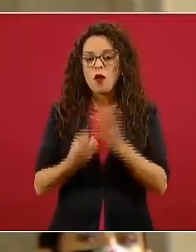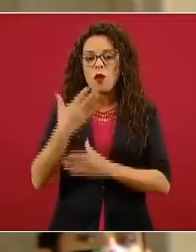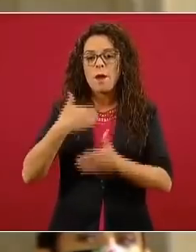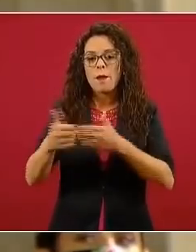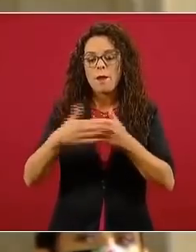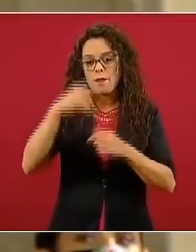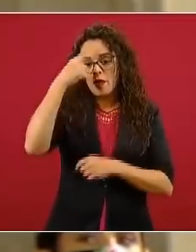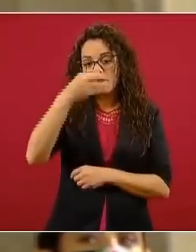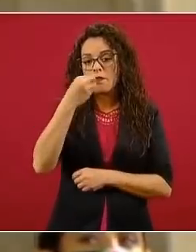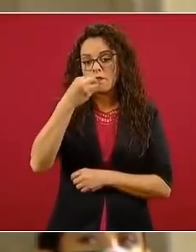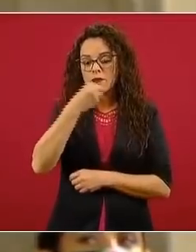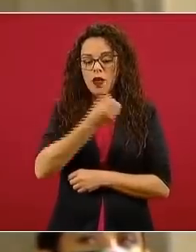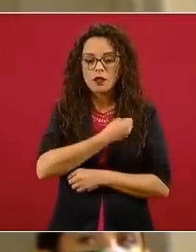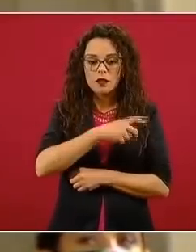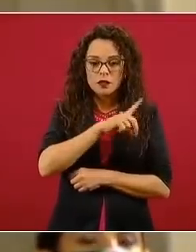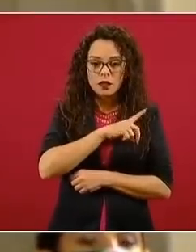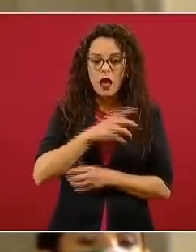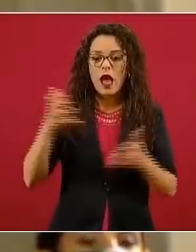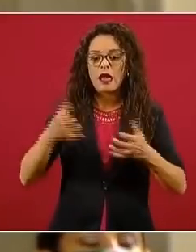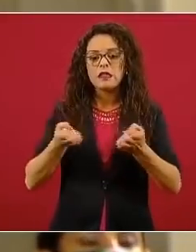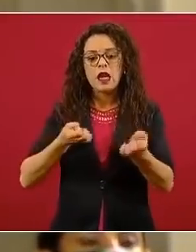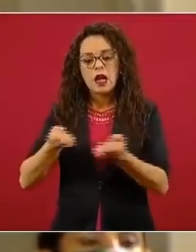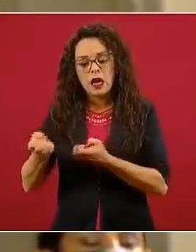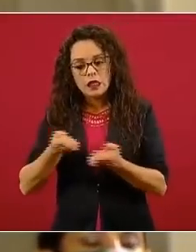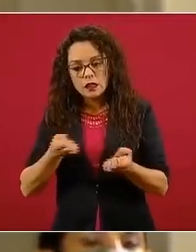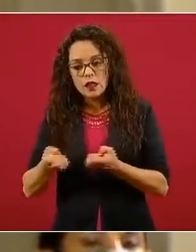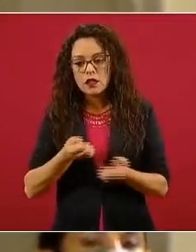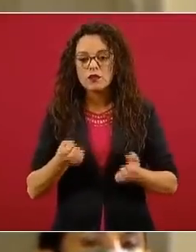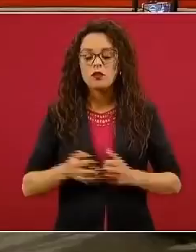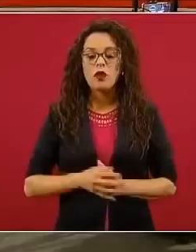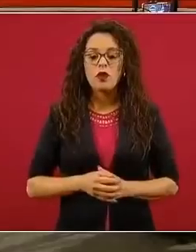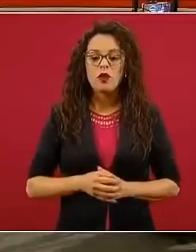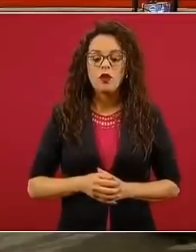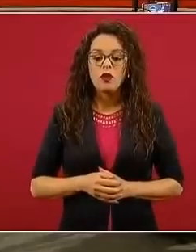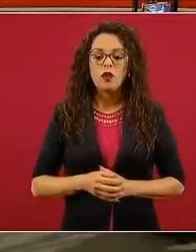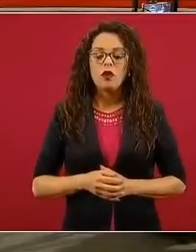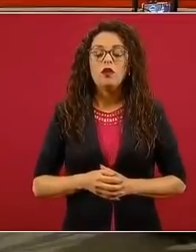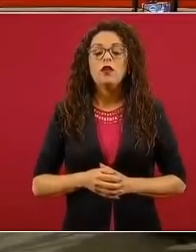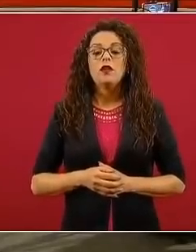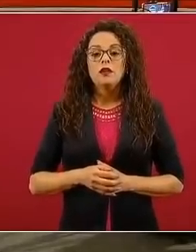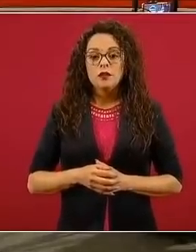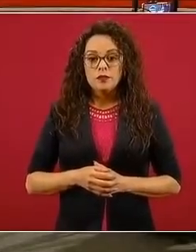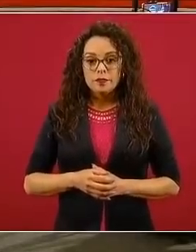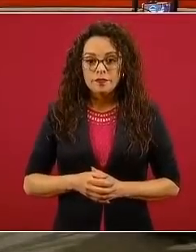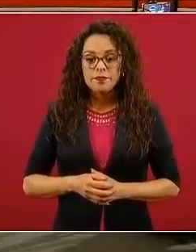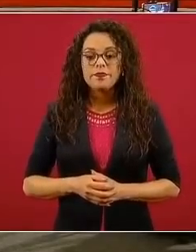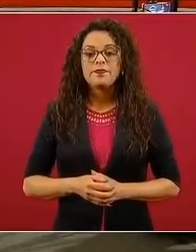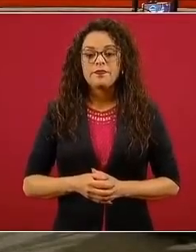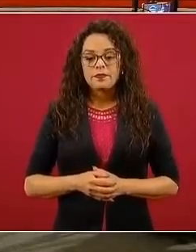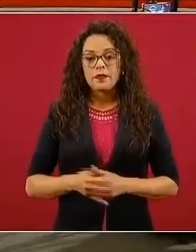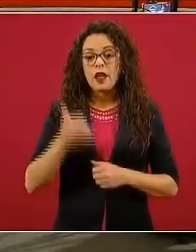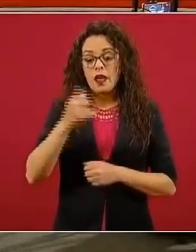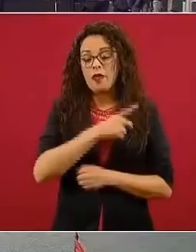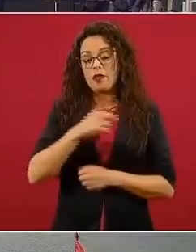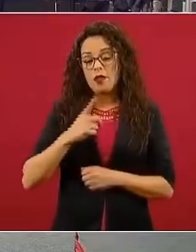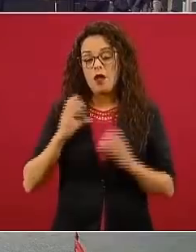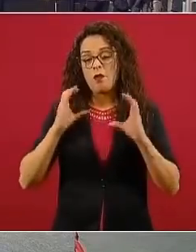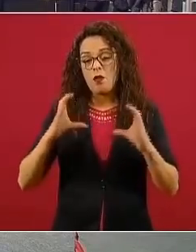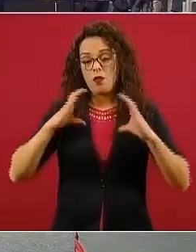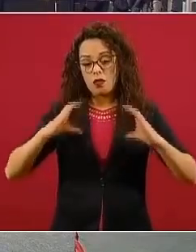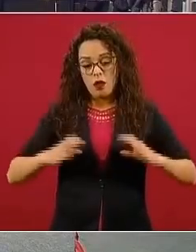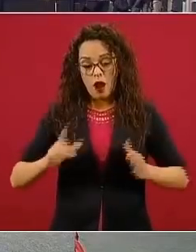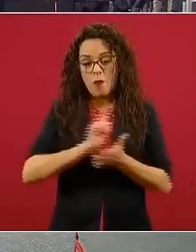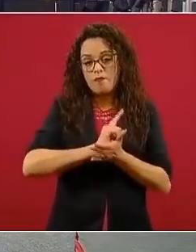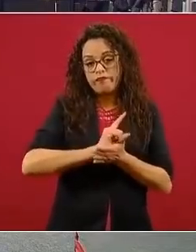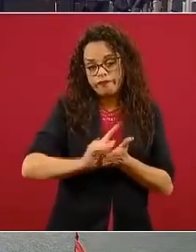sostenible, con la actividad física y con los cambios en los hábitos de higiene. Y digo, finalmente, estos